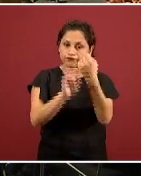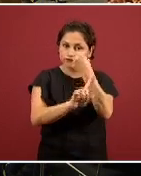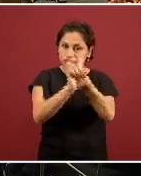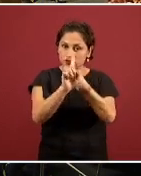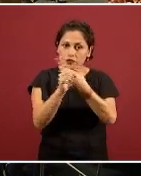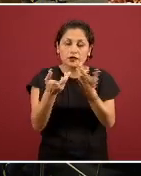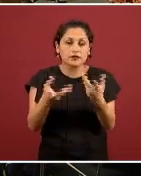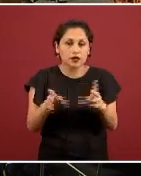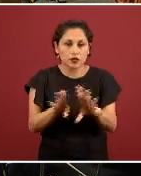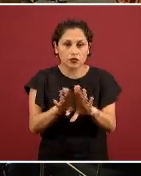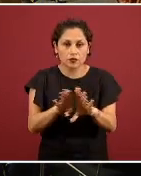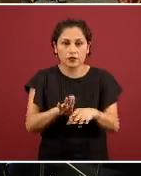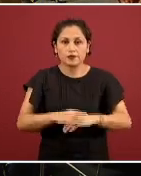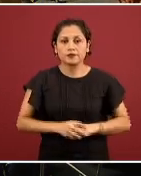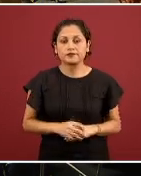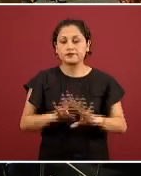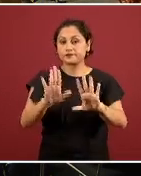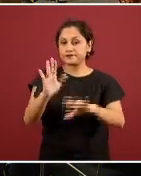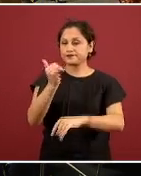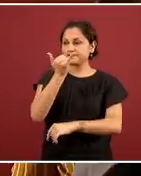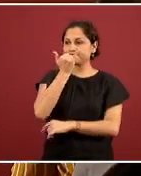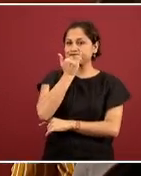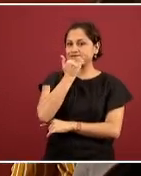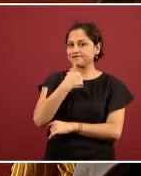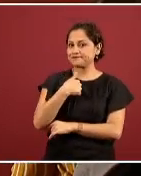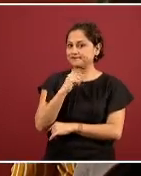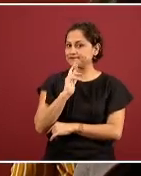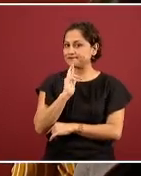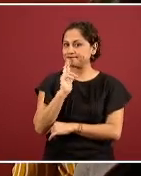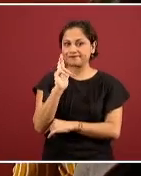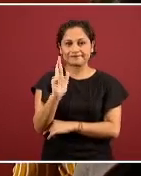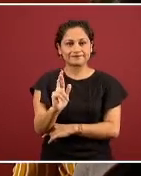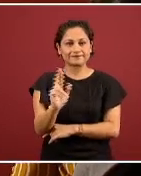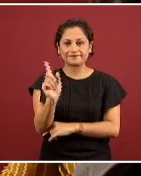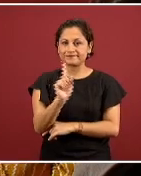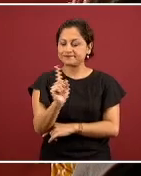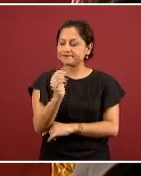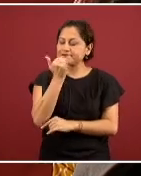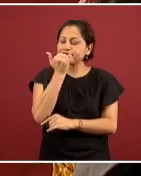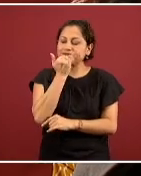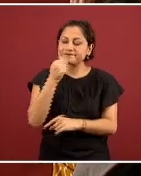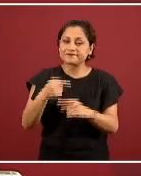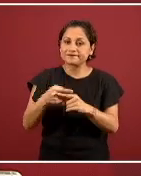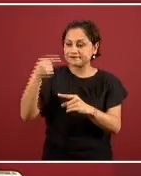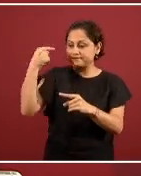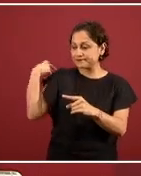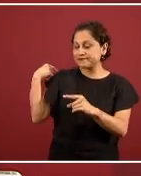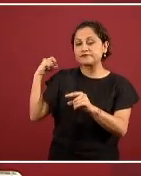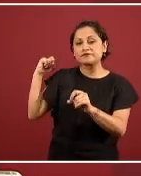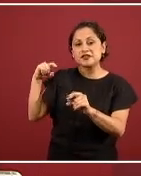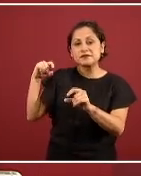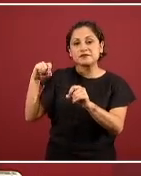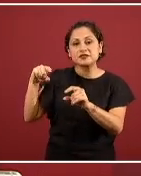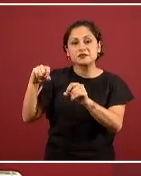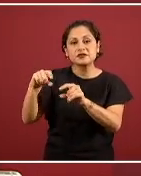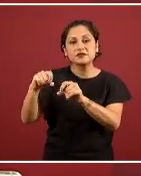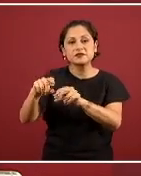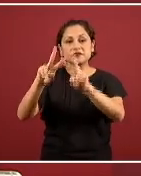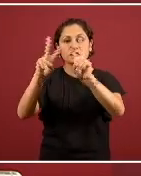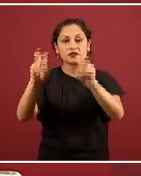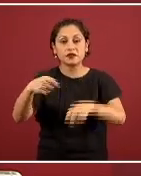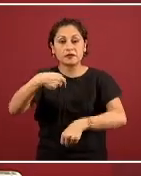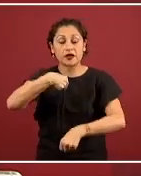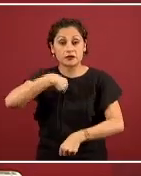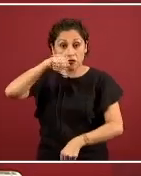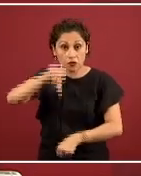No me lo tome a mal mi respuesta pero este llevamos meses hablando de esto yo mismo lo he presentado en la conferencia matutina antes